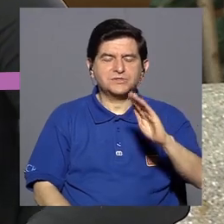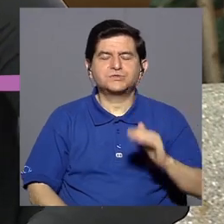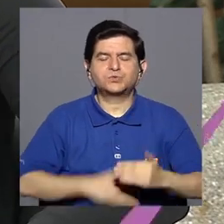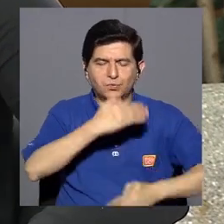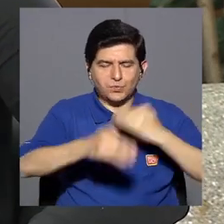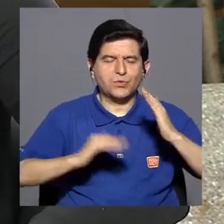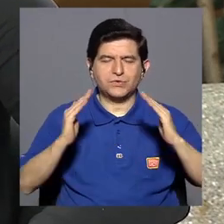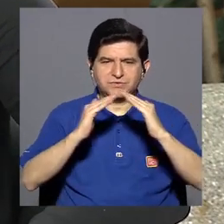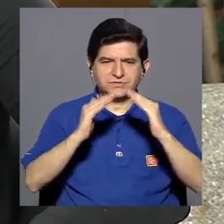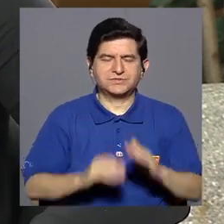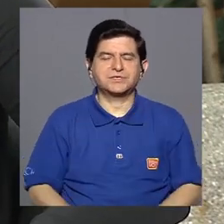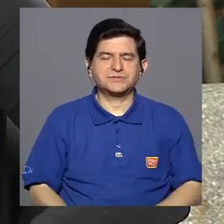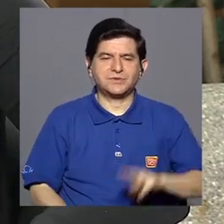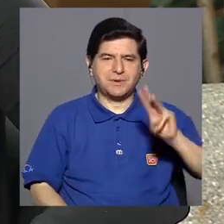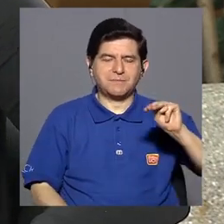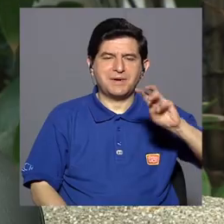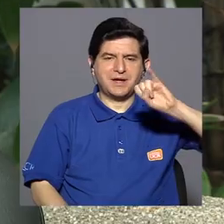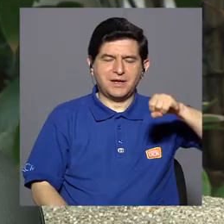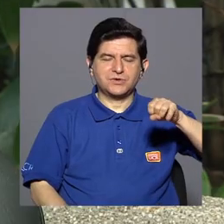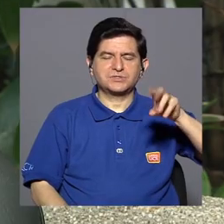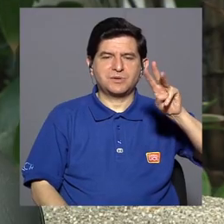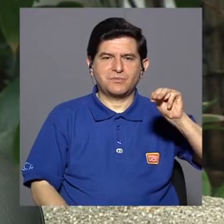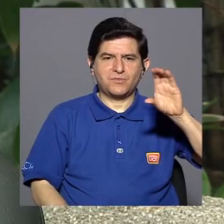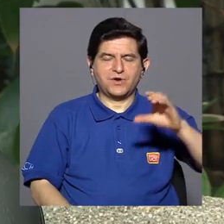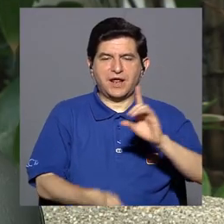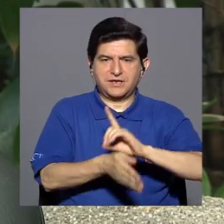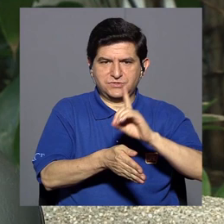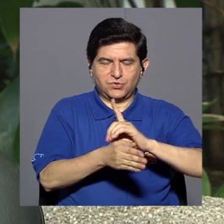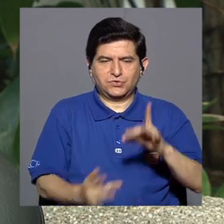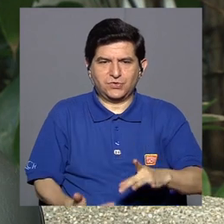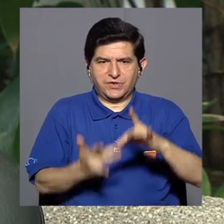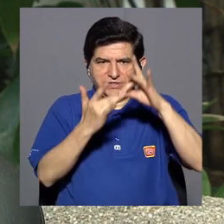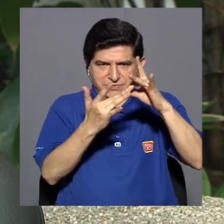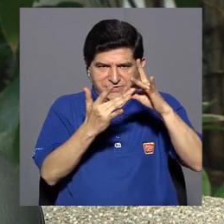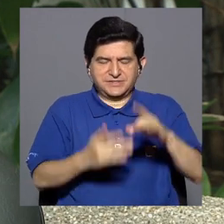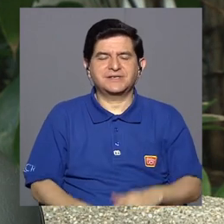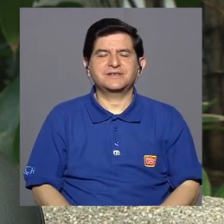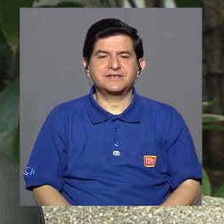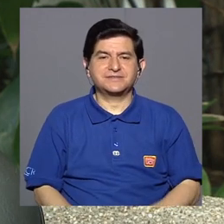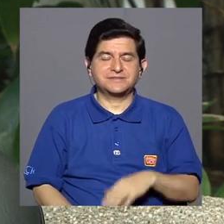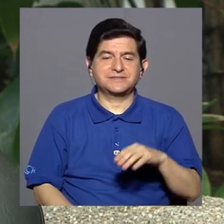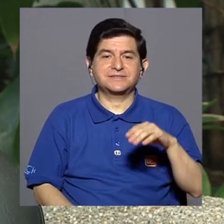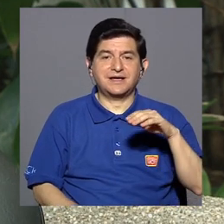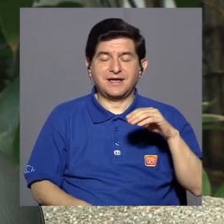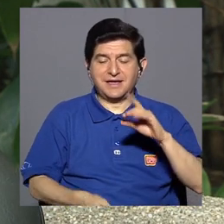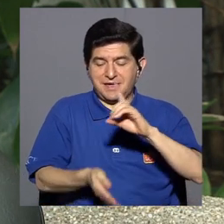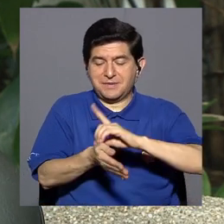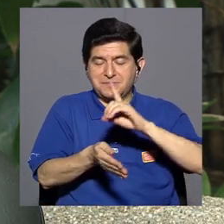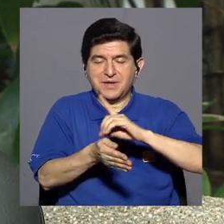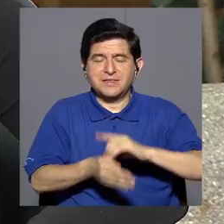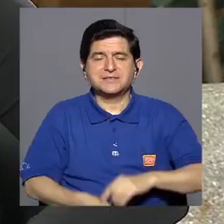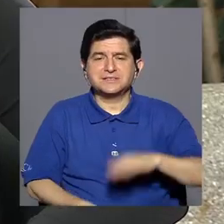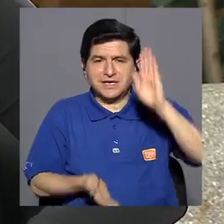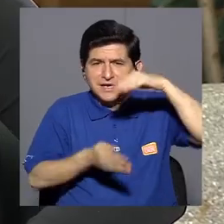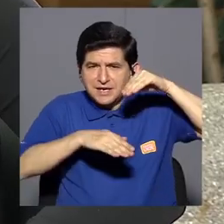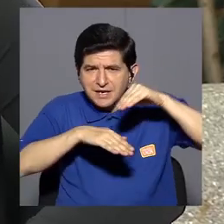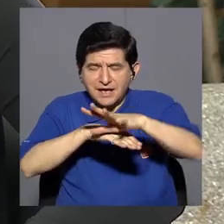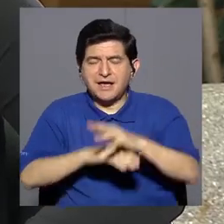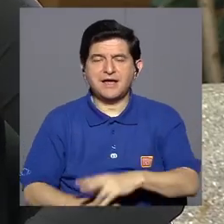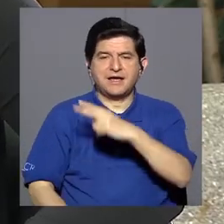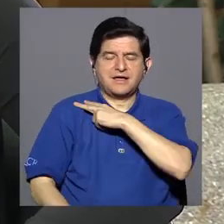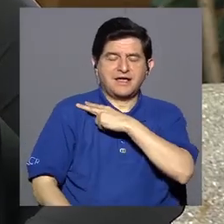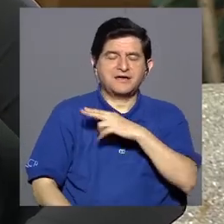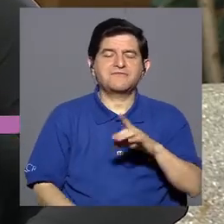ello nos acompaña la doctora María José Morales Calderón, médico especialista en medicina paliativa y jefe del